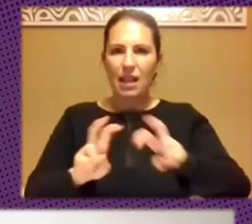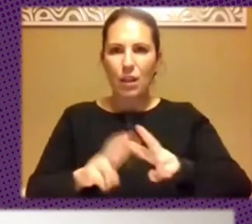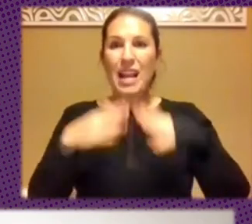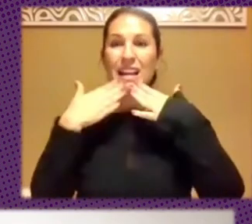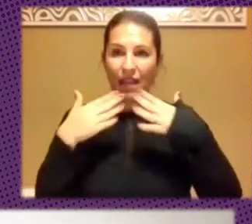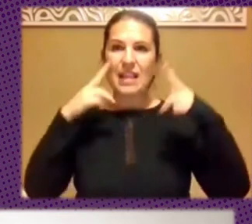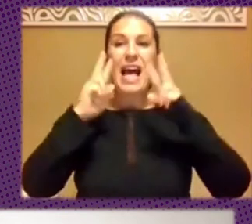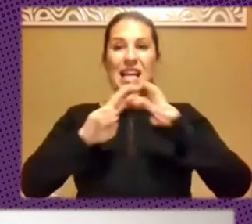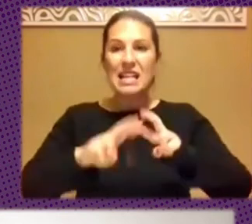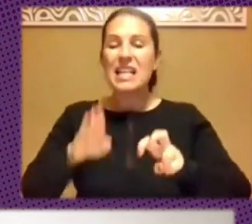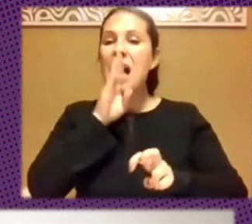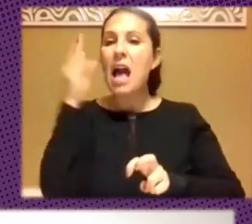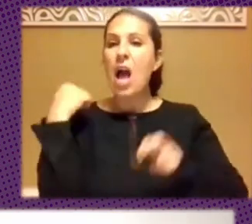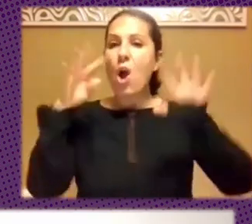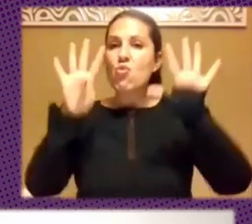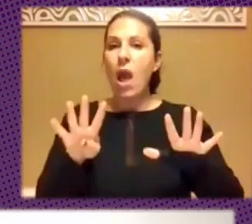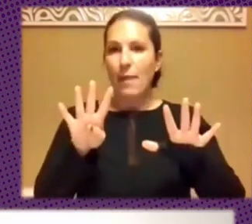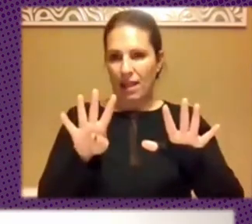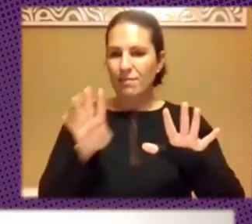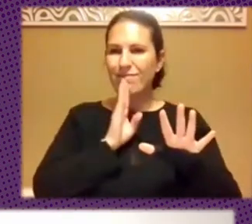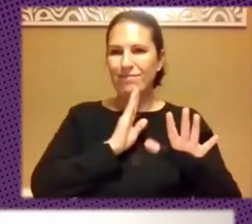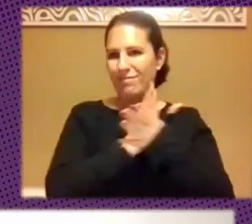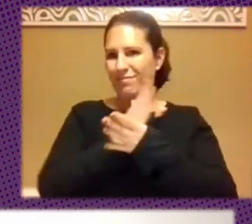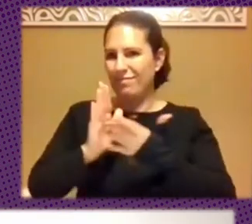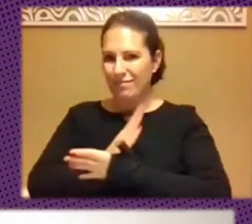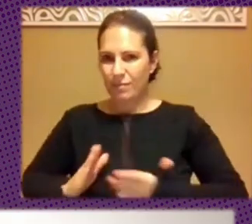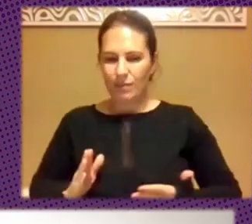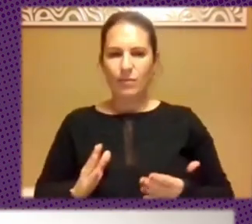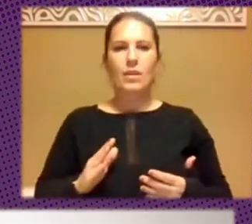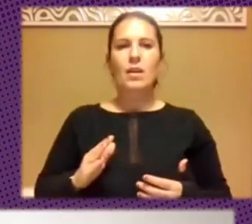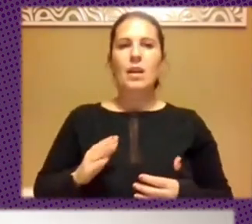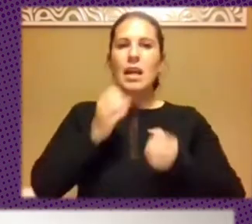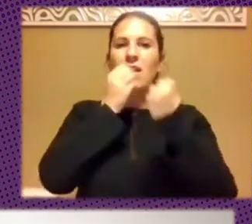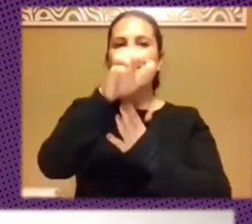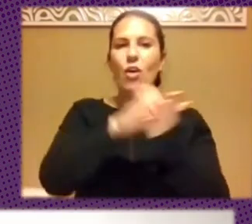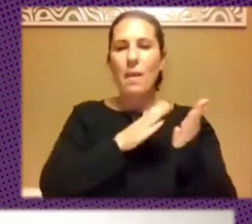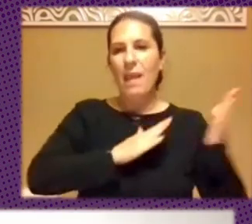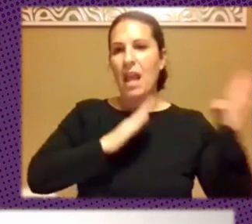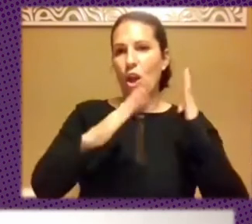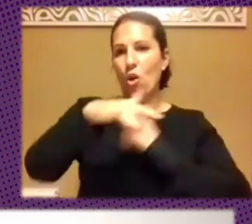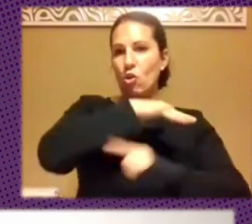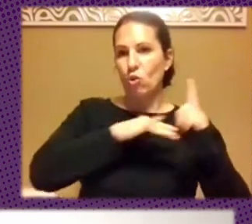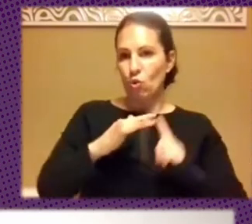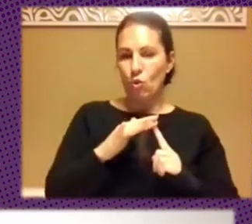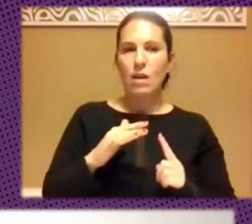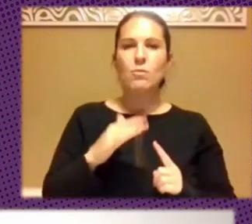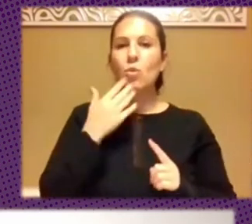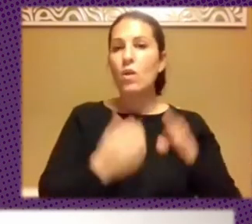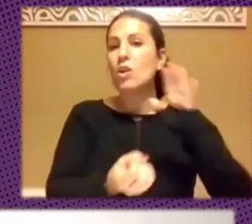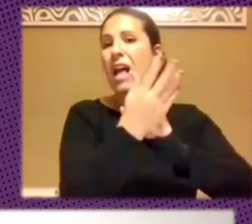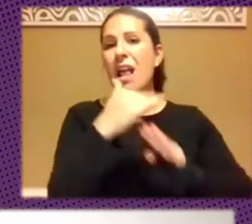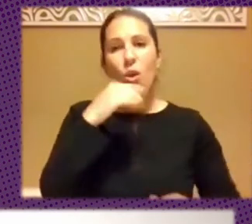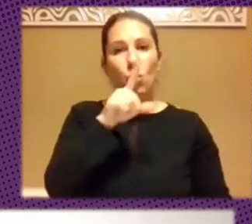estas nueve dimensiones. El informe de coyuntura, pues, lo que hacemos es nos movilizamos cuando salen tendencias